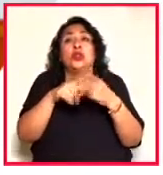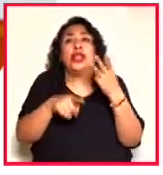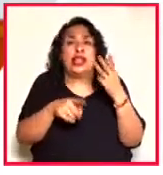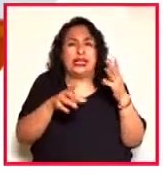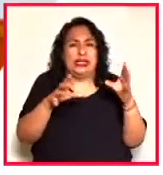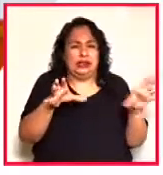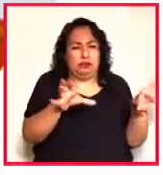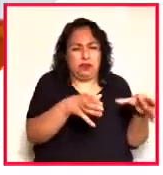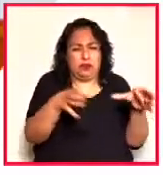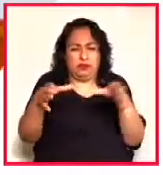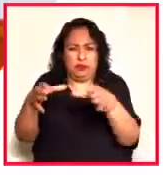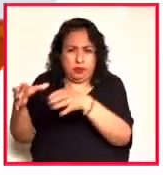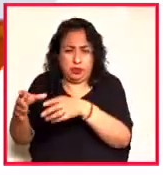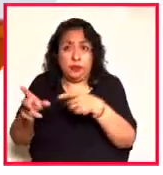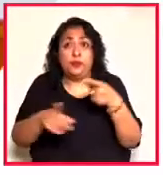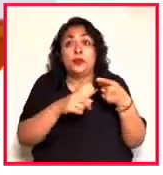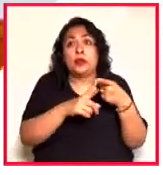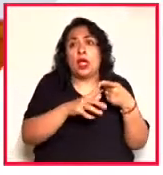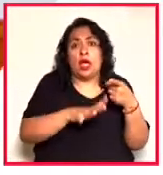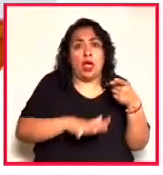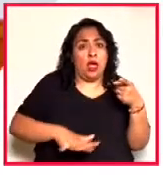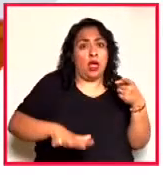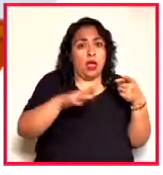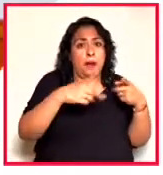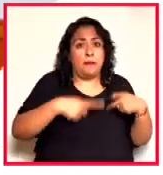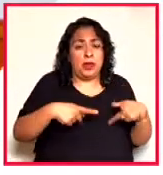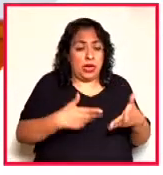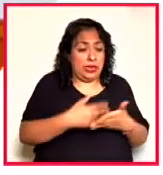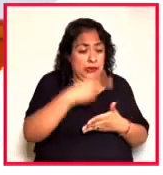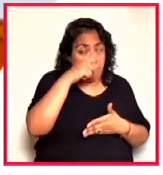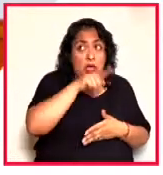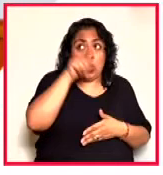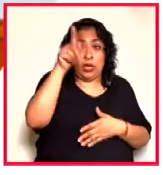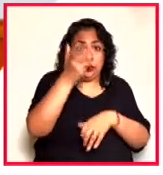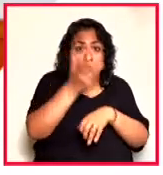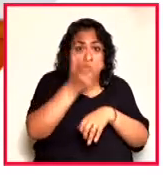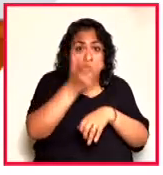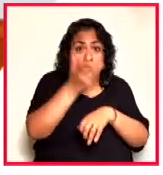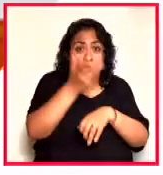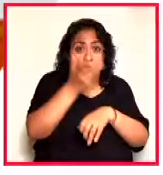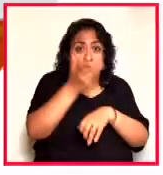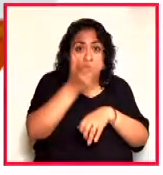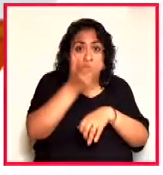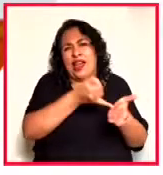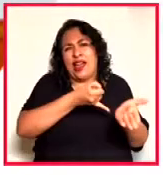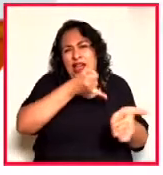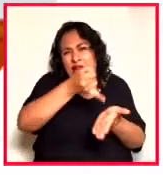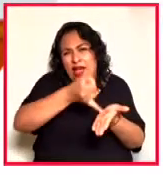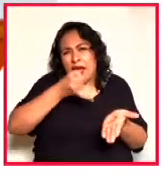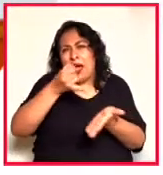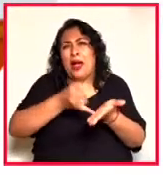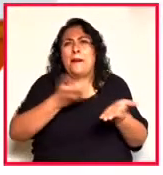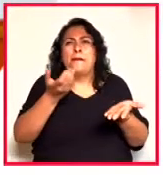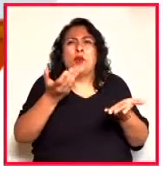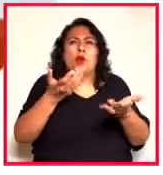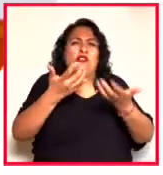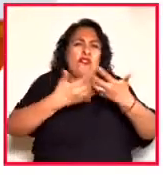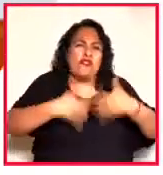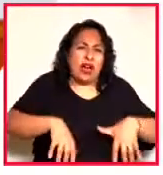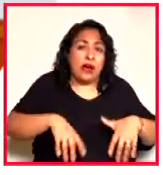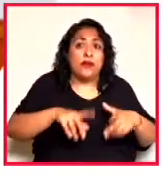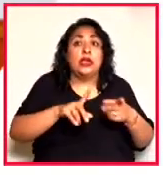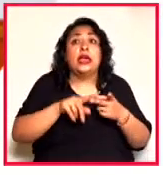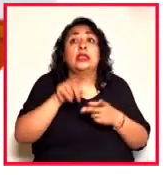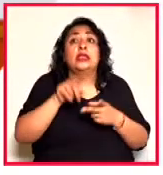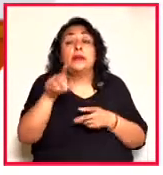Por un lado, a la gran población de mexicanos en Estados Unidos, muchos de ellos trabajadores agrícolas, obreros, pero también habrá